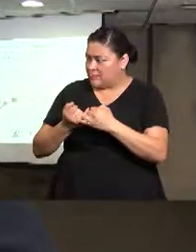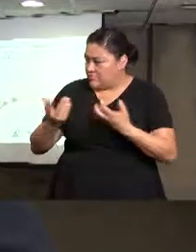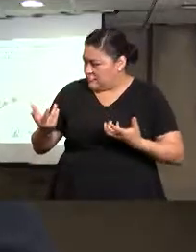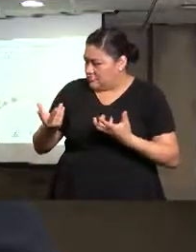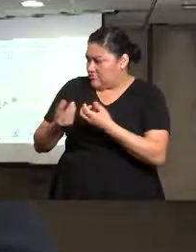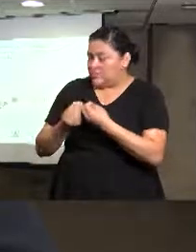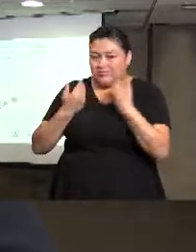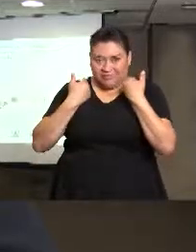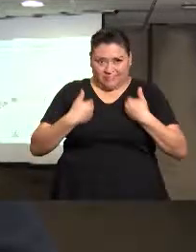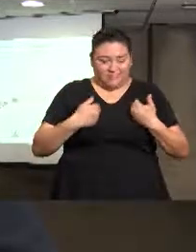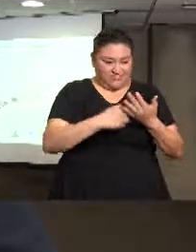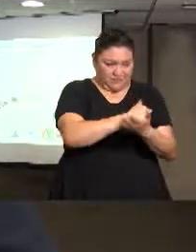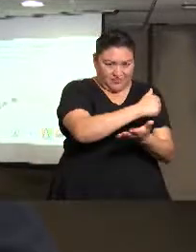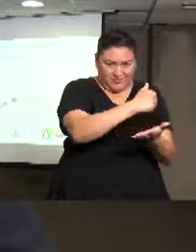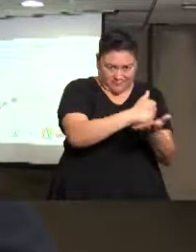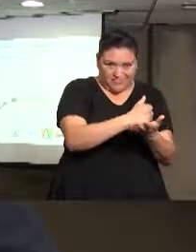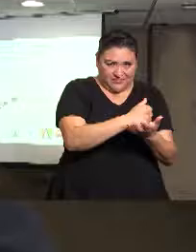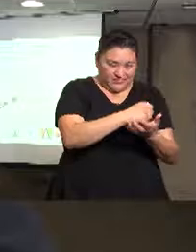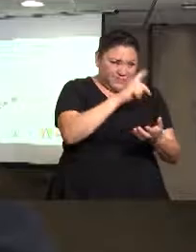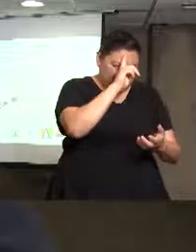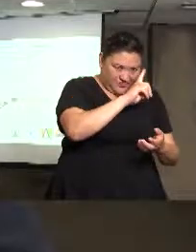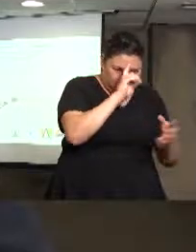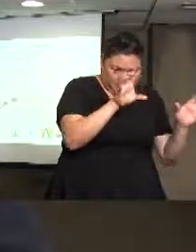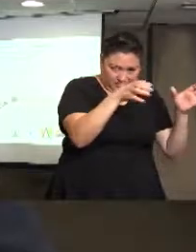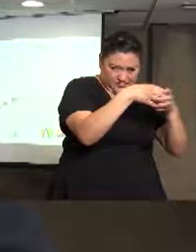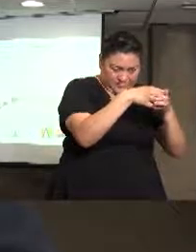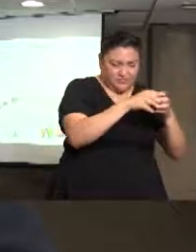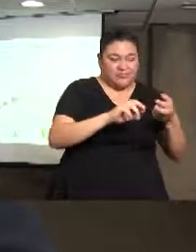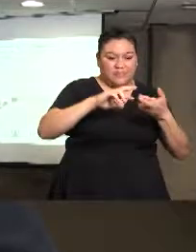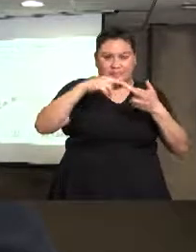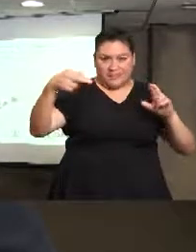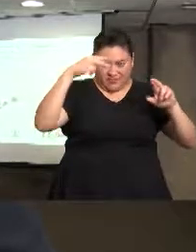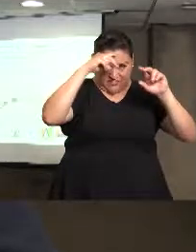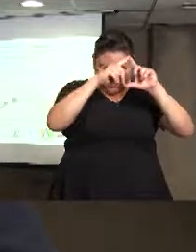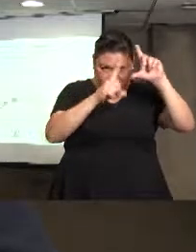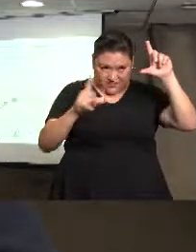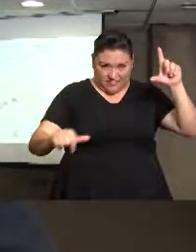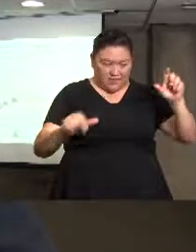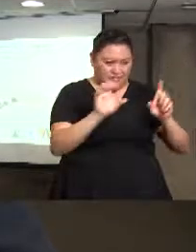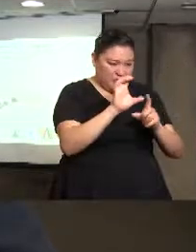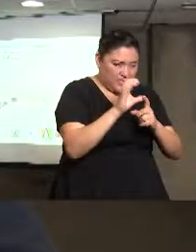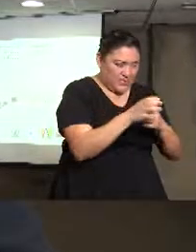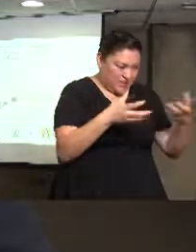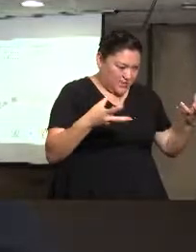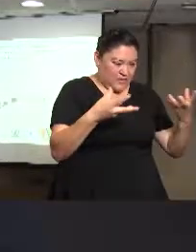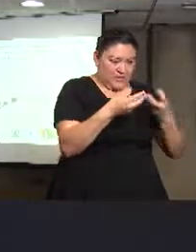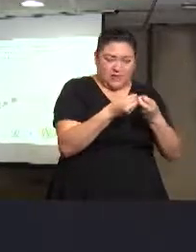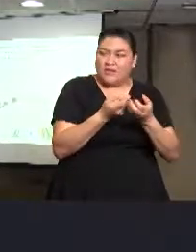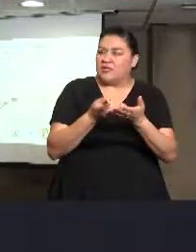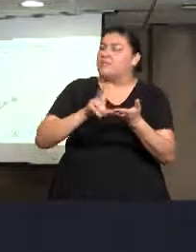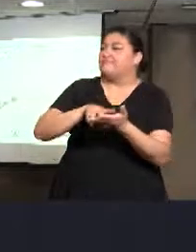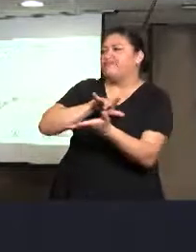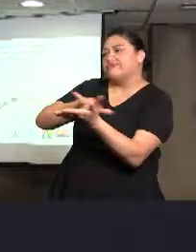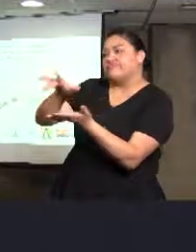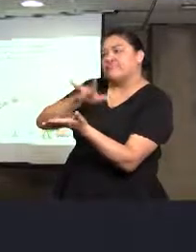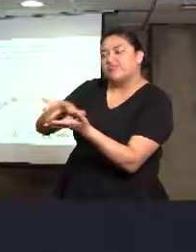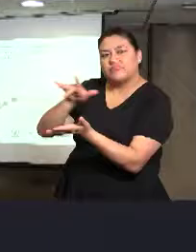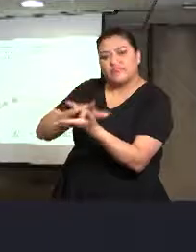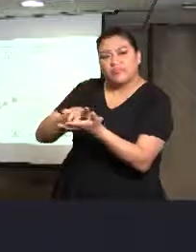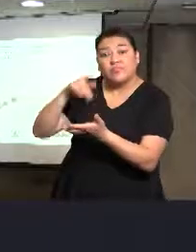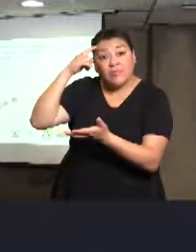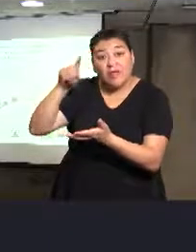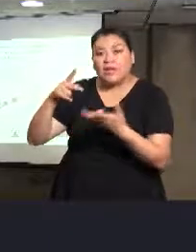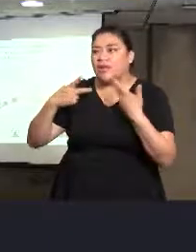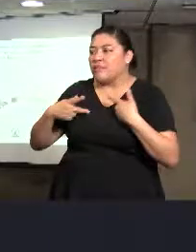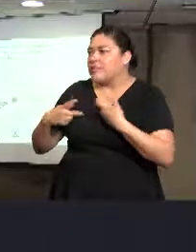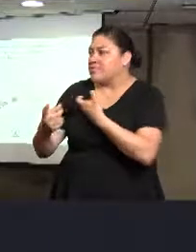Ciudadano y la Red Nacional de Consejos Ciudadanos de México a esta jornada, que esperamos pueda ir sumando cada vez más adeptos y